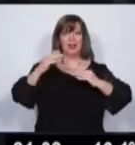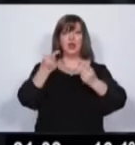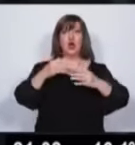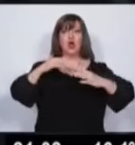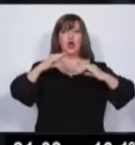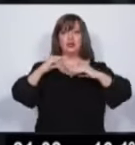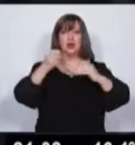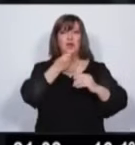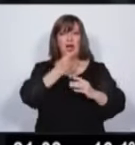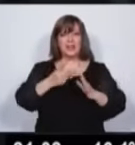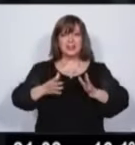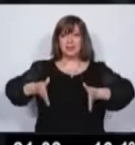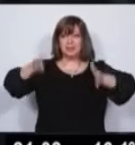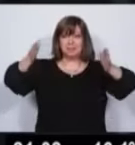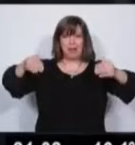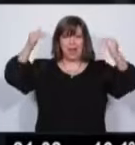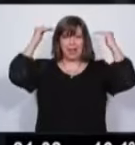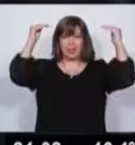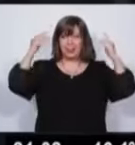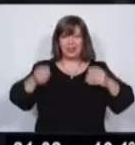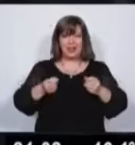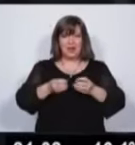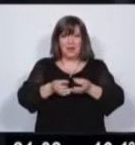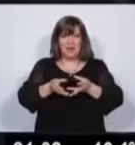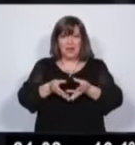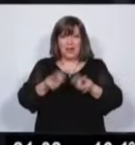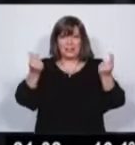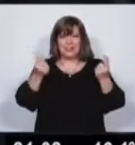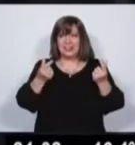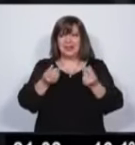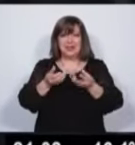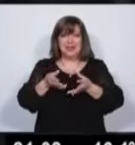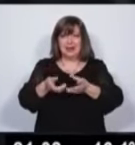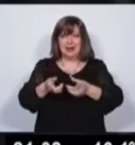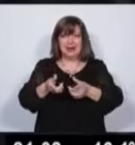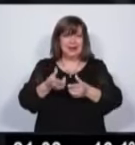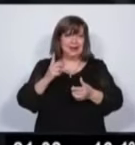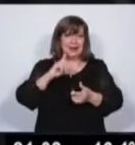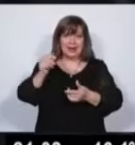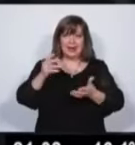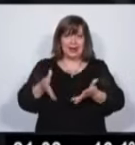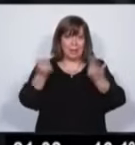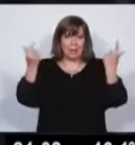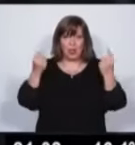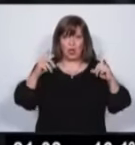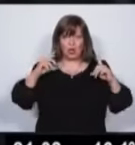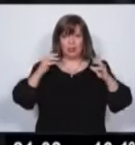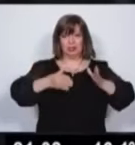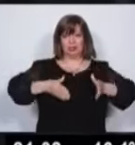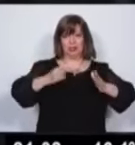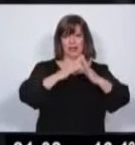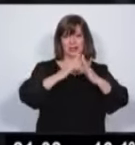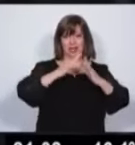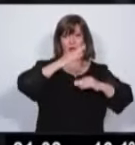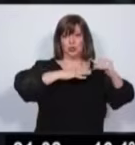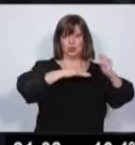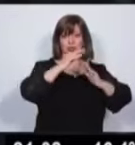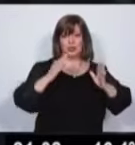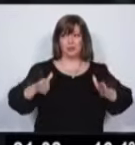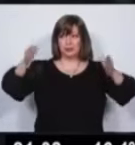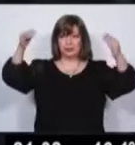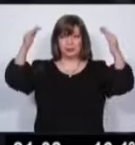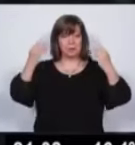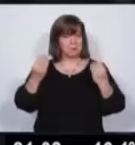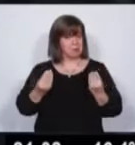es fácil, tenemos una industria que puede sacar muchas viviendas con costo económico y eso es muy fácil si se lo damos a los inquilinos,